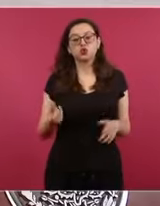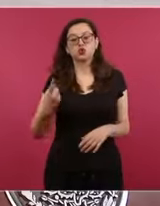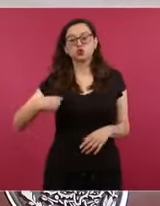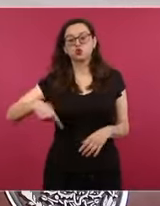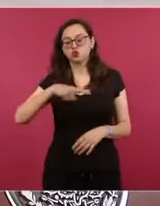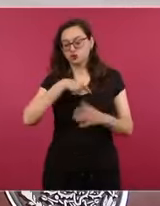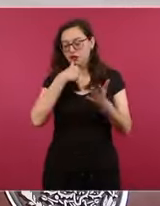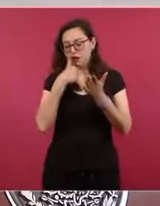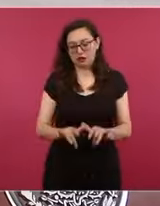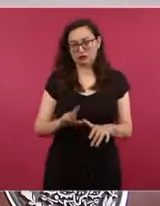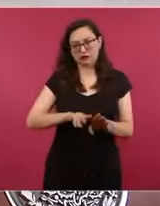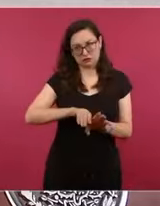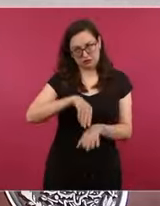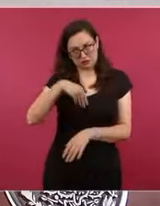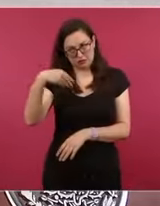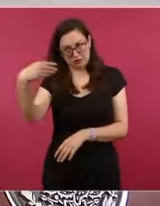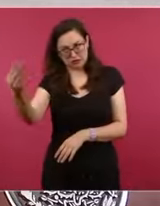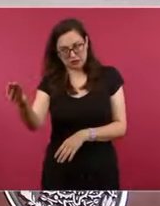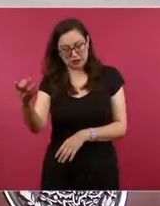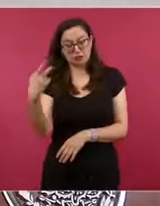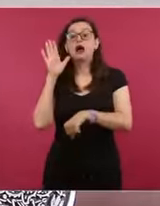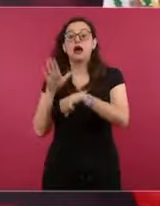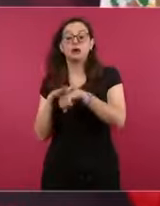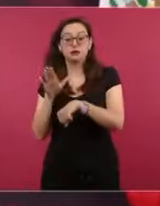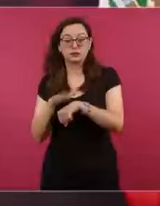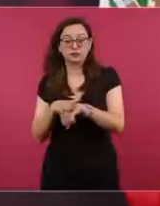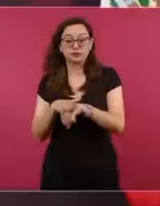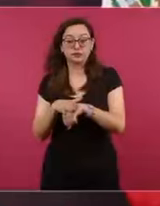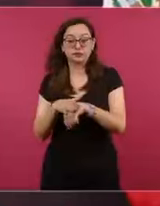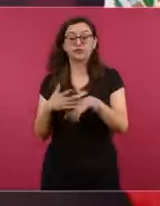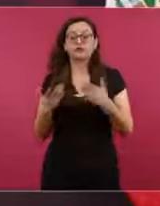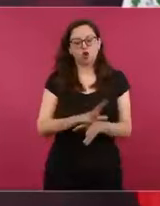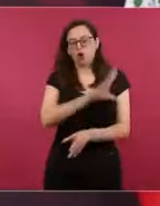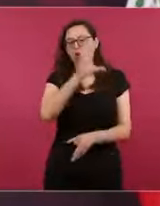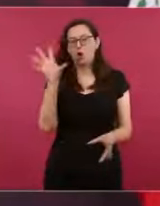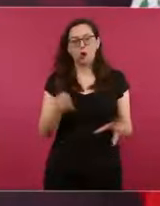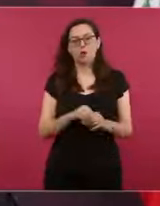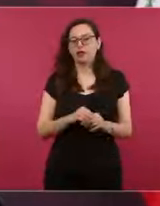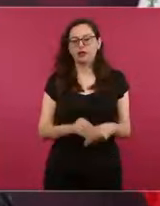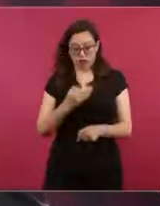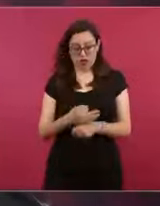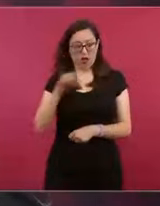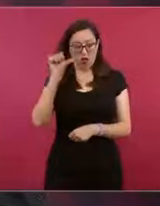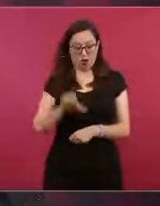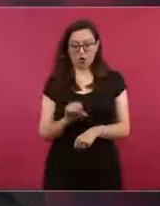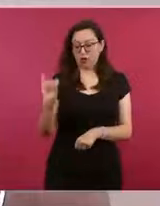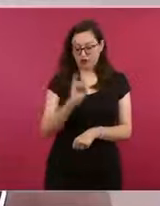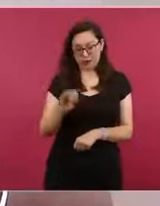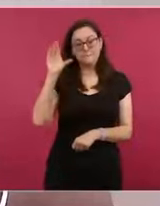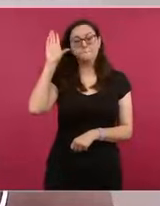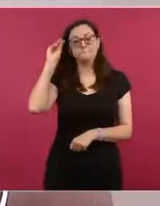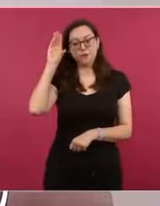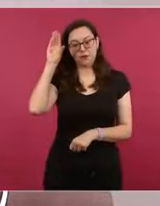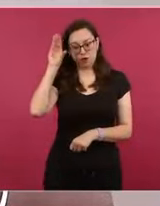vamos a esperar respuesta, es que a partir de mañana ya la quitamos completa, o la de hoy va a durar